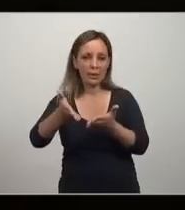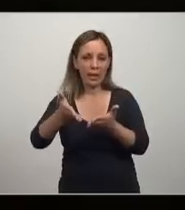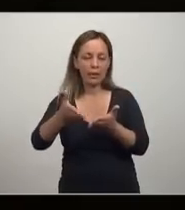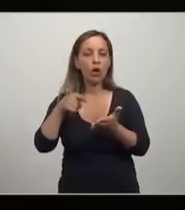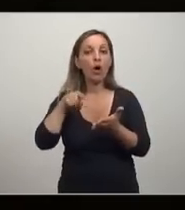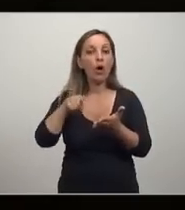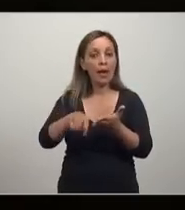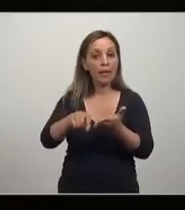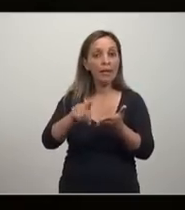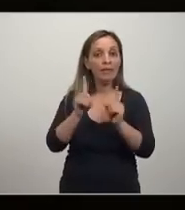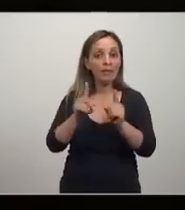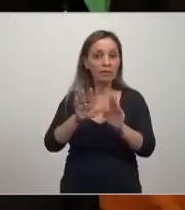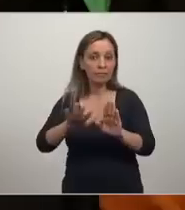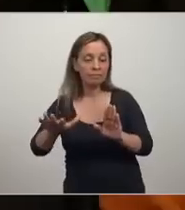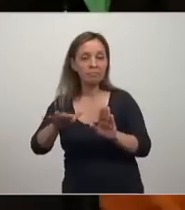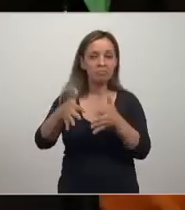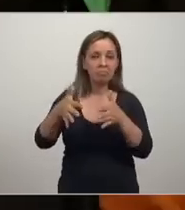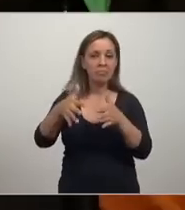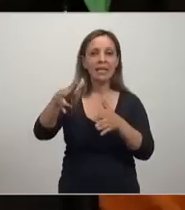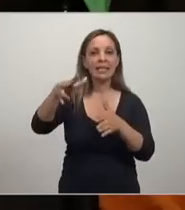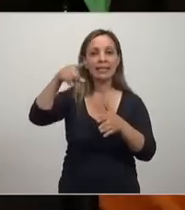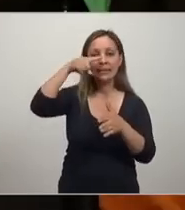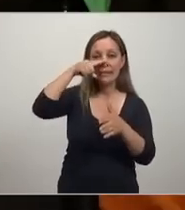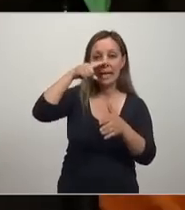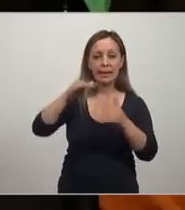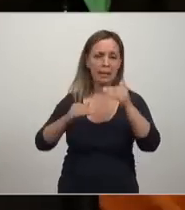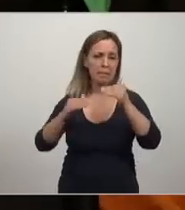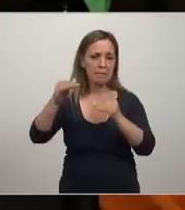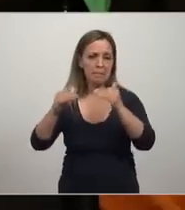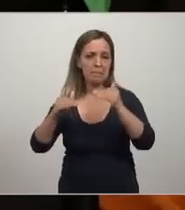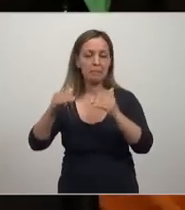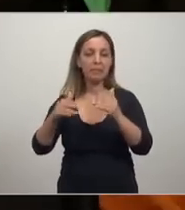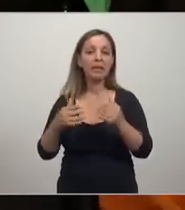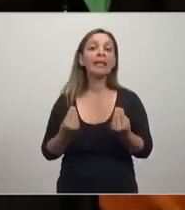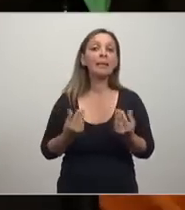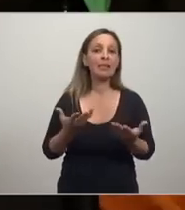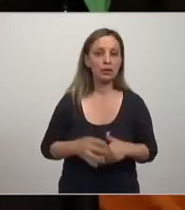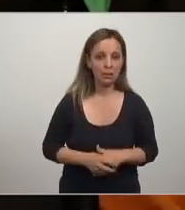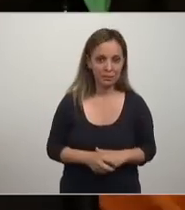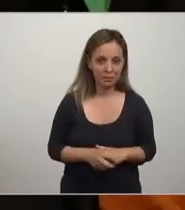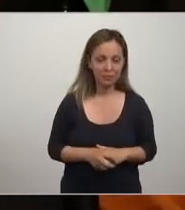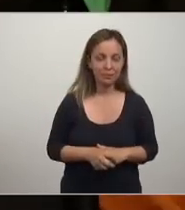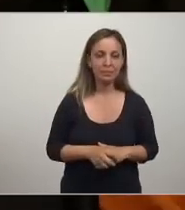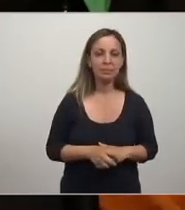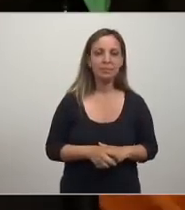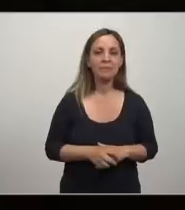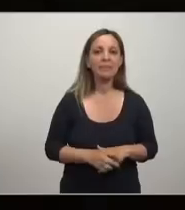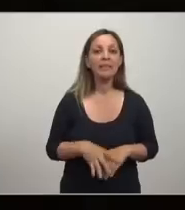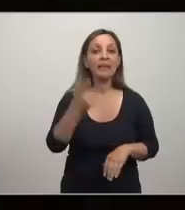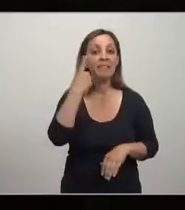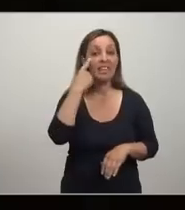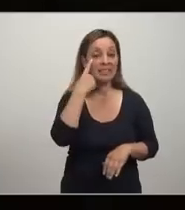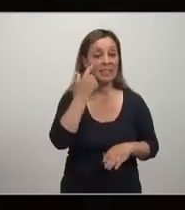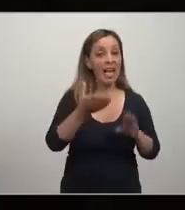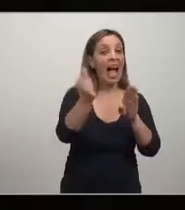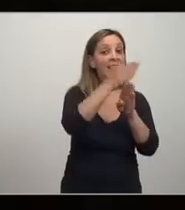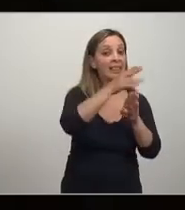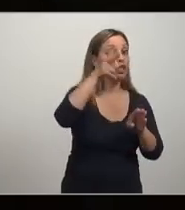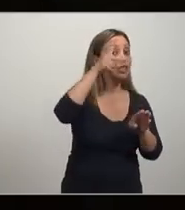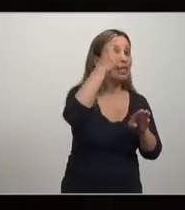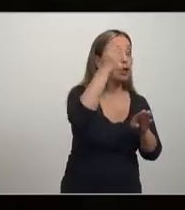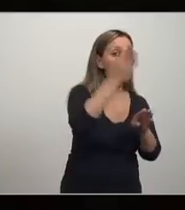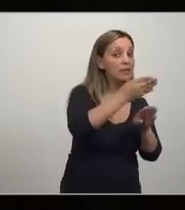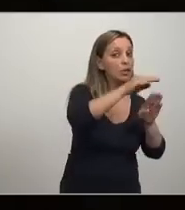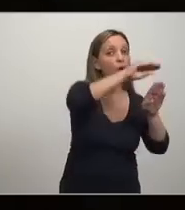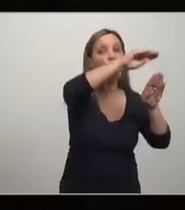encontrándose actualmente en 37%. ¿Y qué pasó? ¿Ya? Fíjense, pasamos del 81%